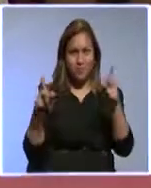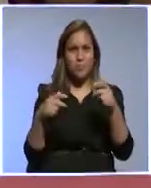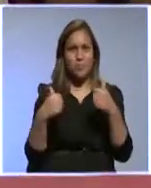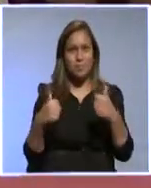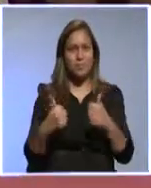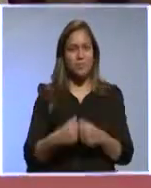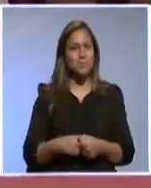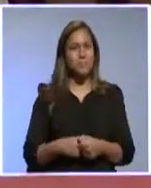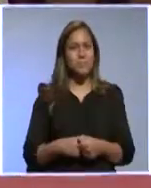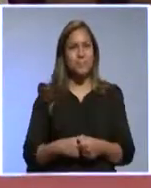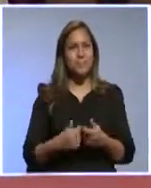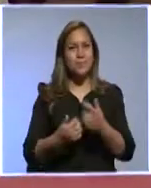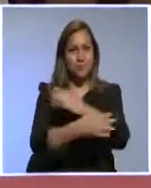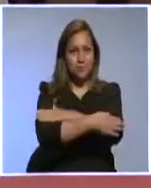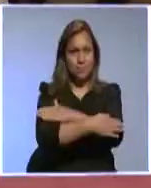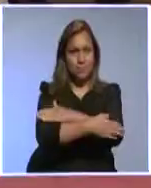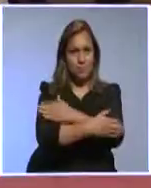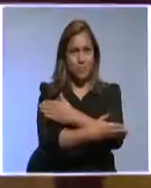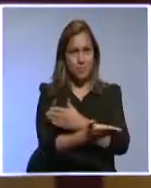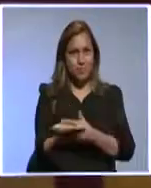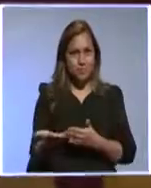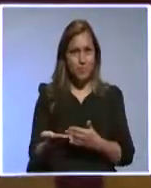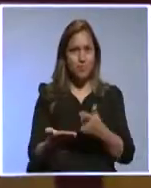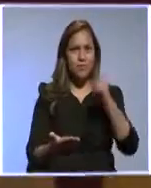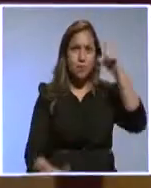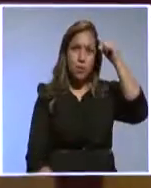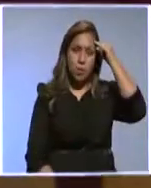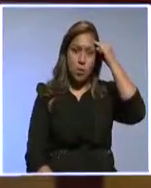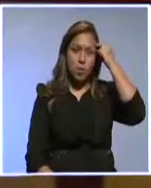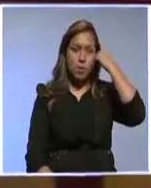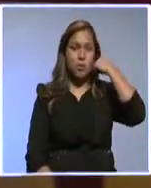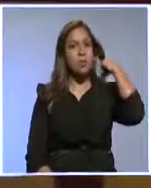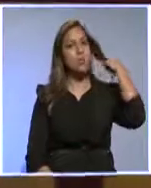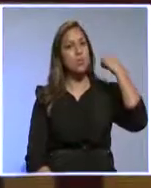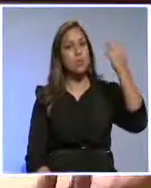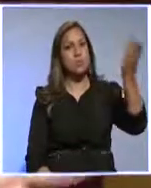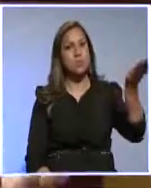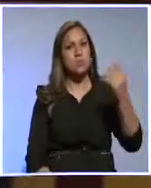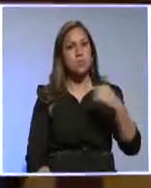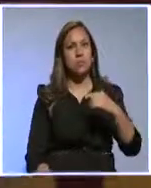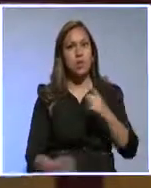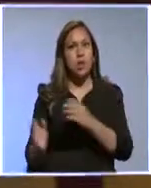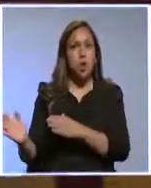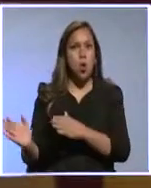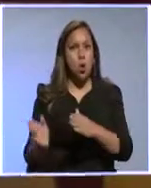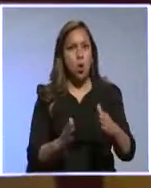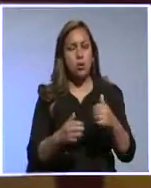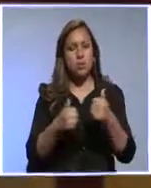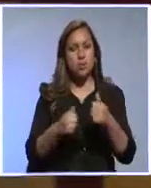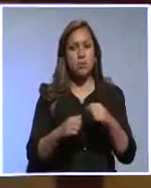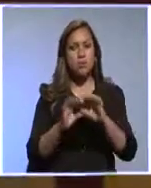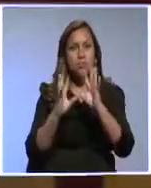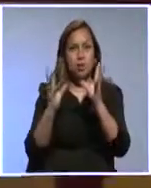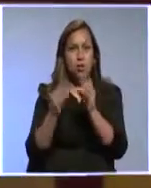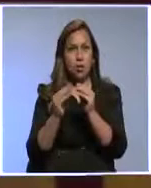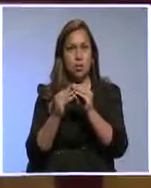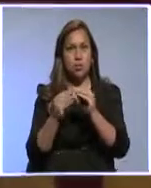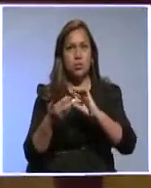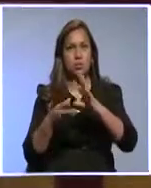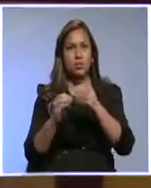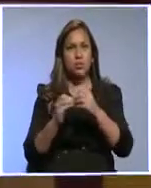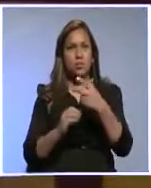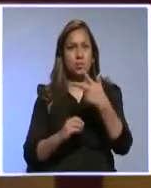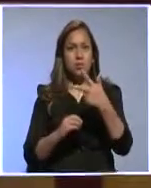dirigirme. Y además quiero felicitar al gobierno por la buena organización que ha tenido en el hábitat y el